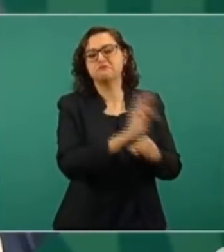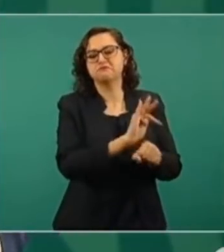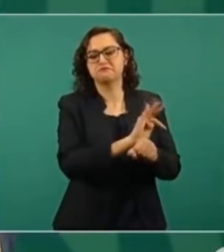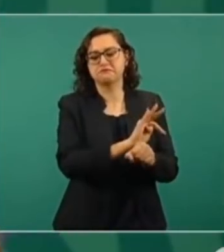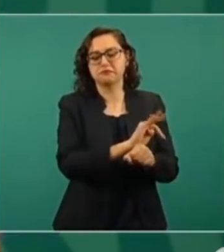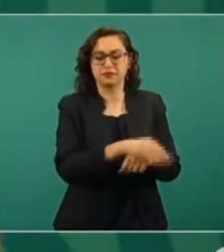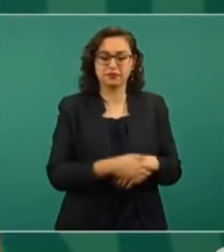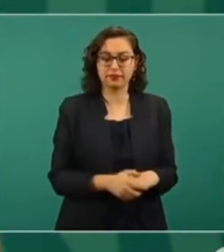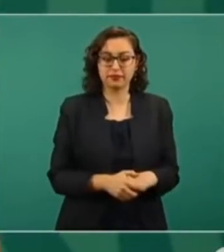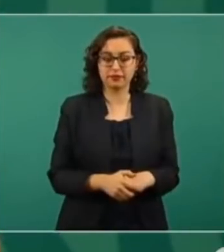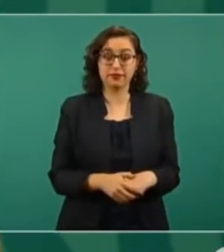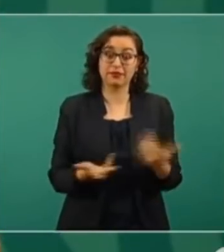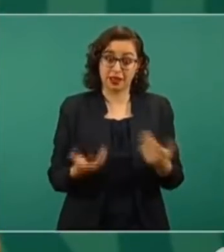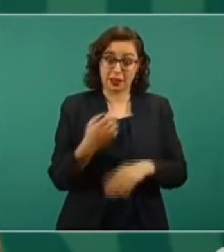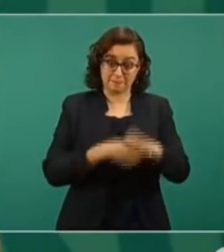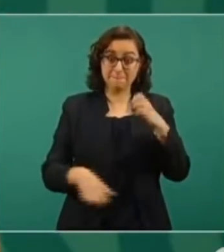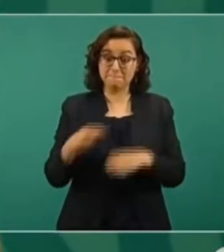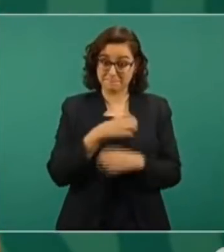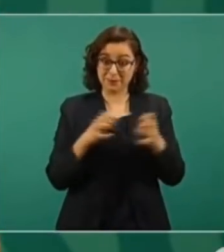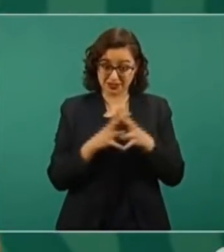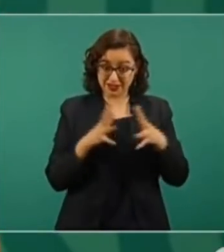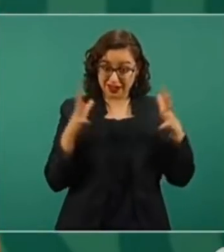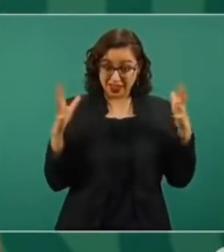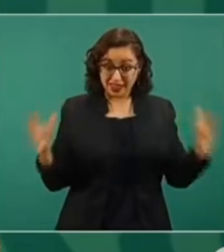de las grandes corporaciones